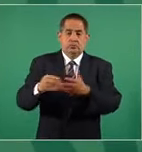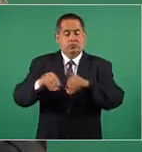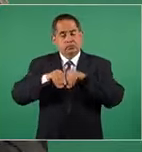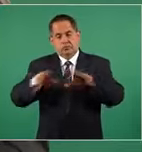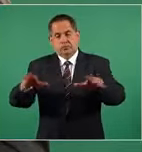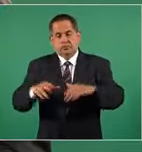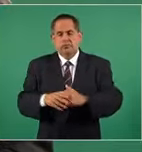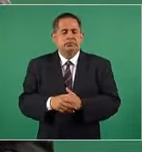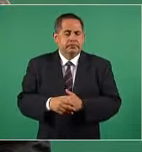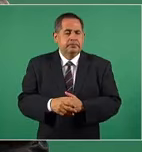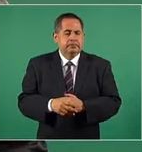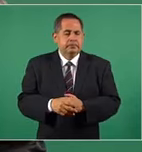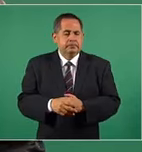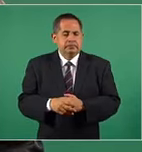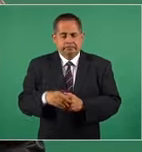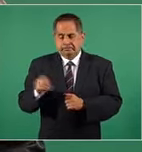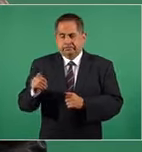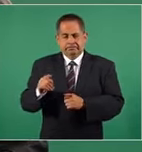Les pongo